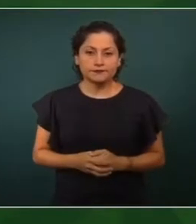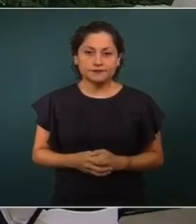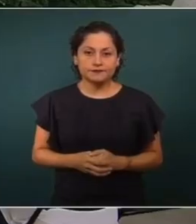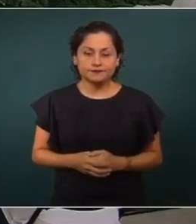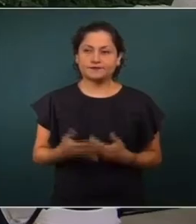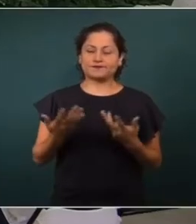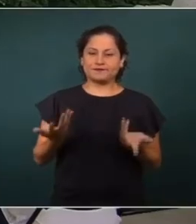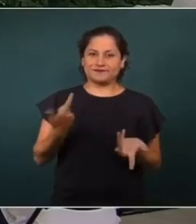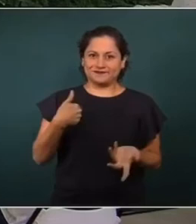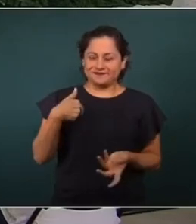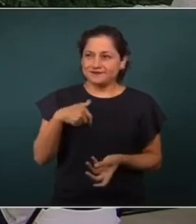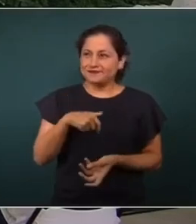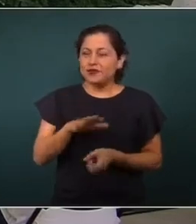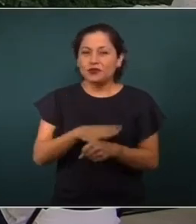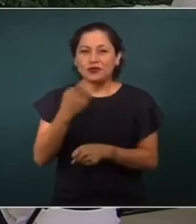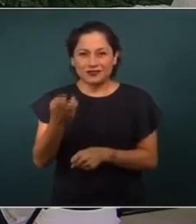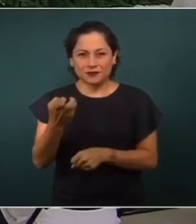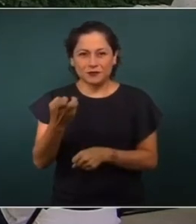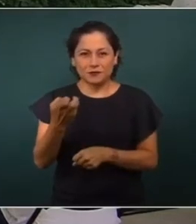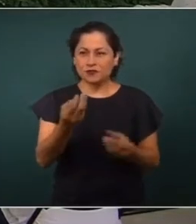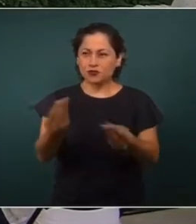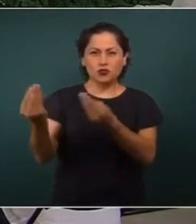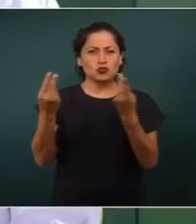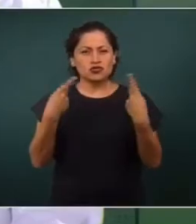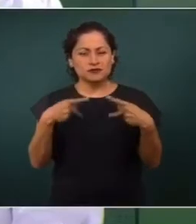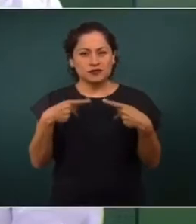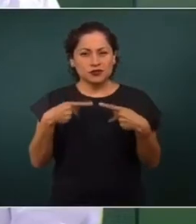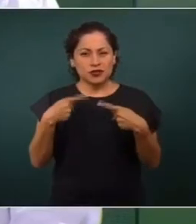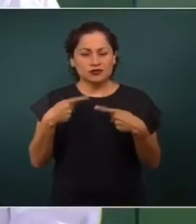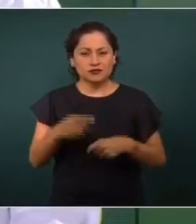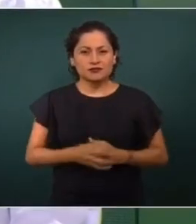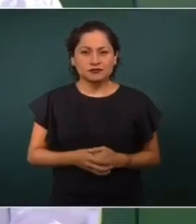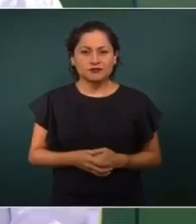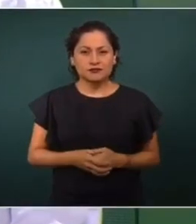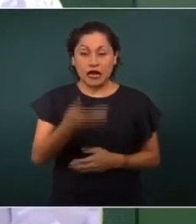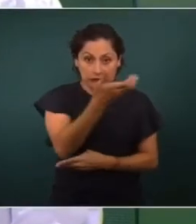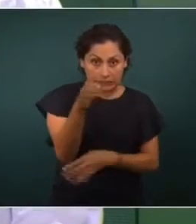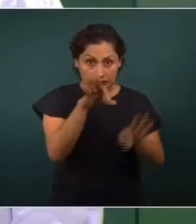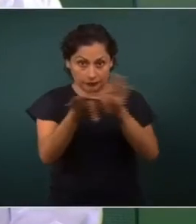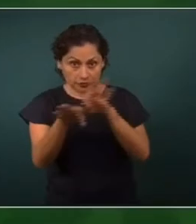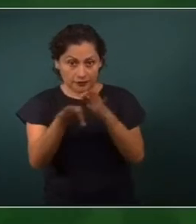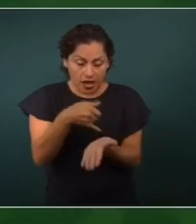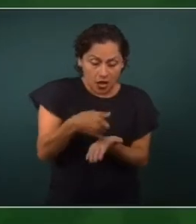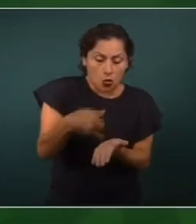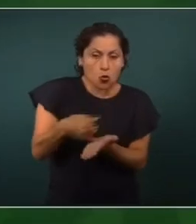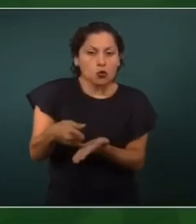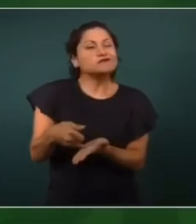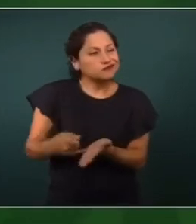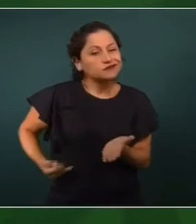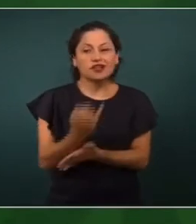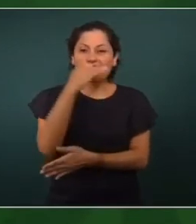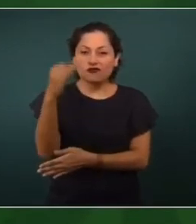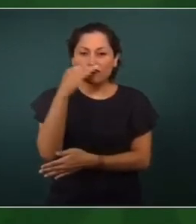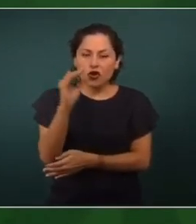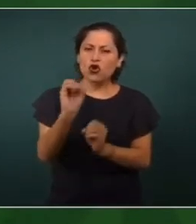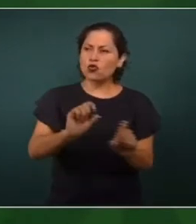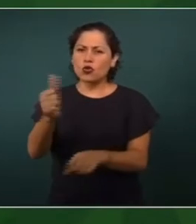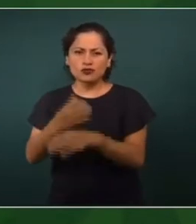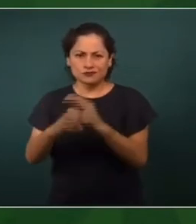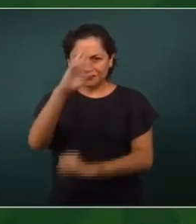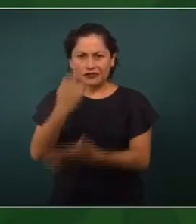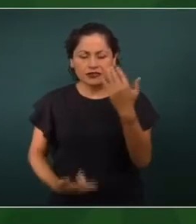Entonces, mucha gente toma ese camino, porque no tiene opciones, no tiene alternativas.